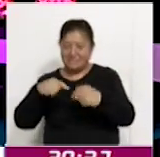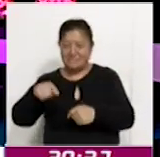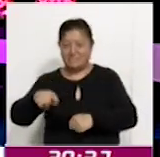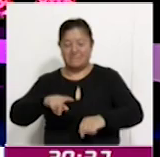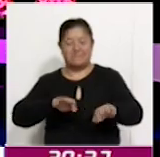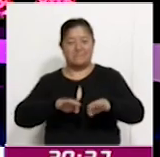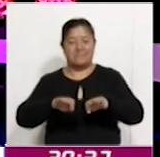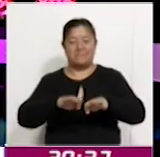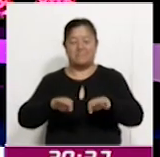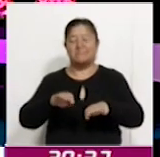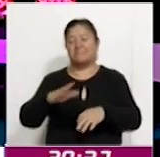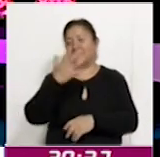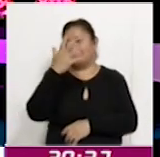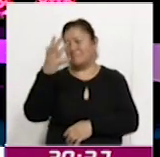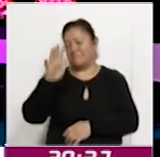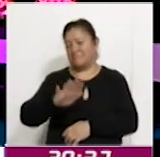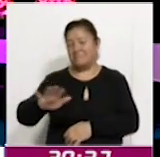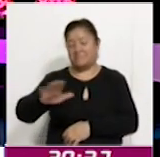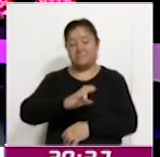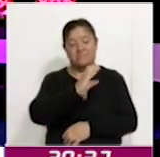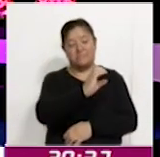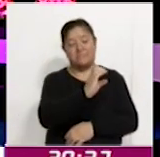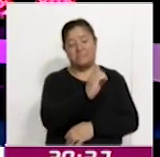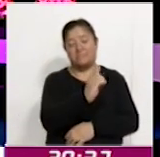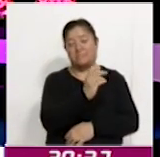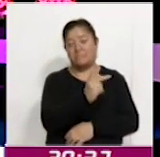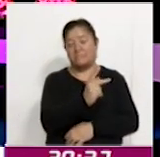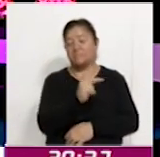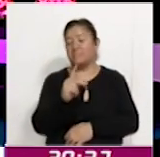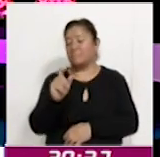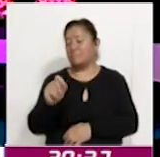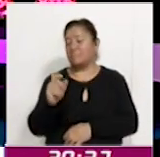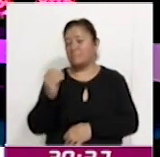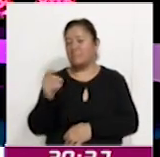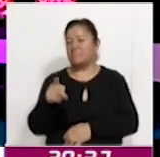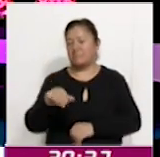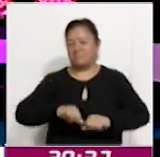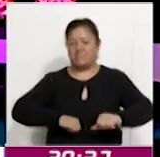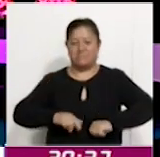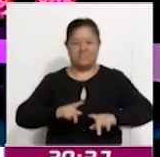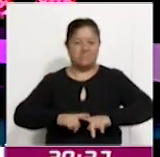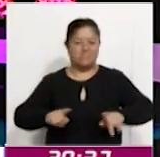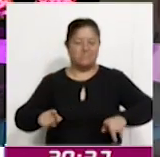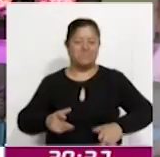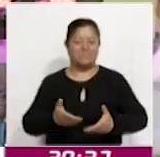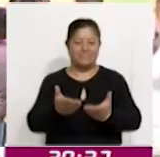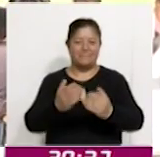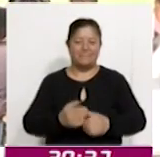organizado en el marco de la COP29 con varias actividades y estos fueron los pormenores.